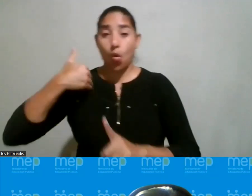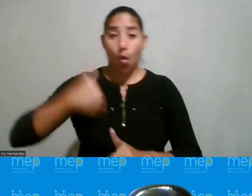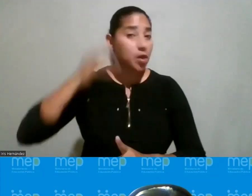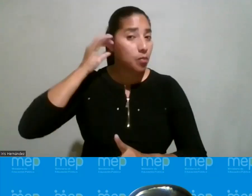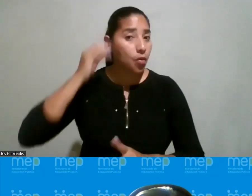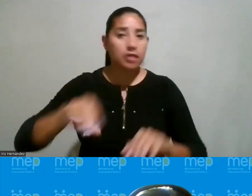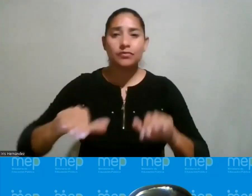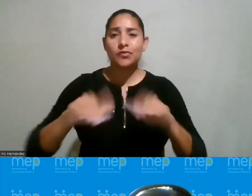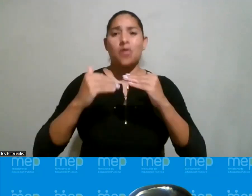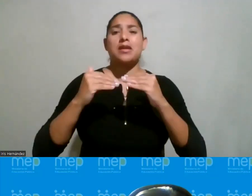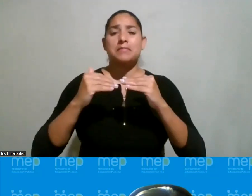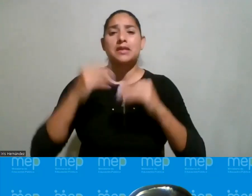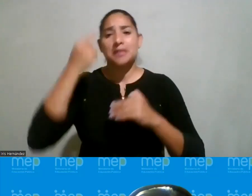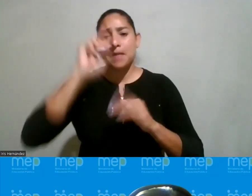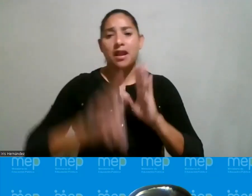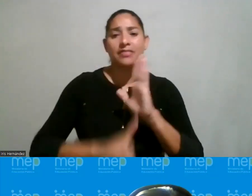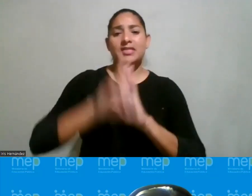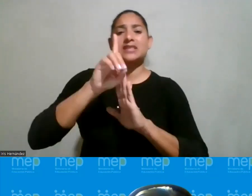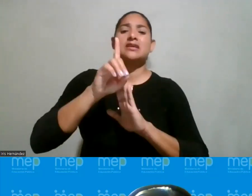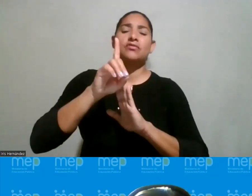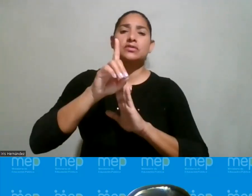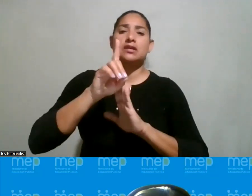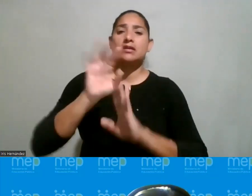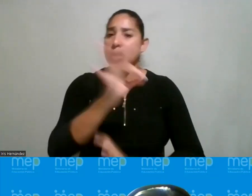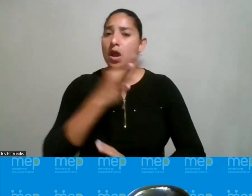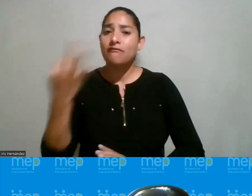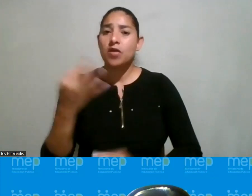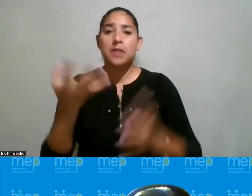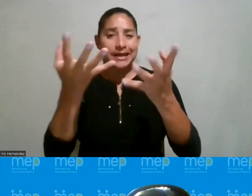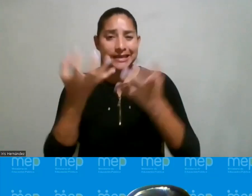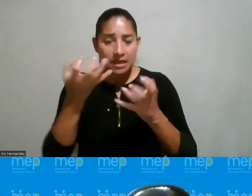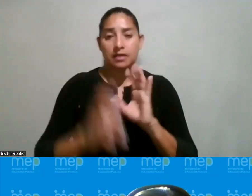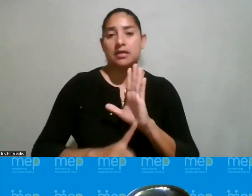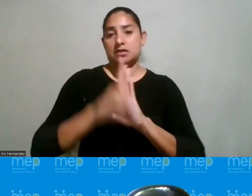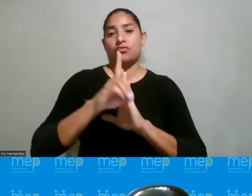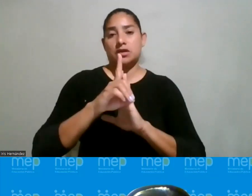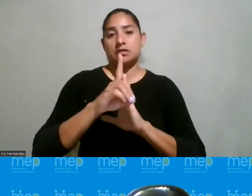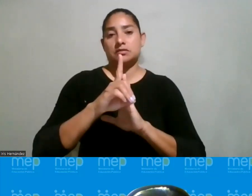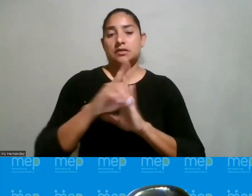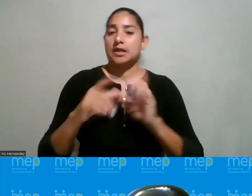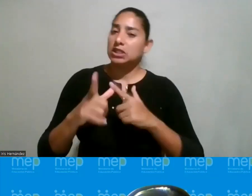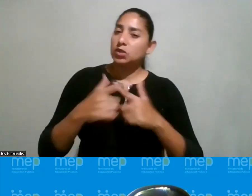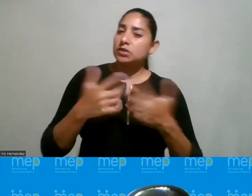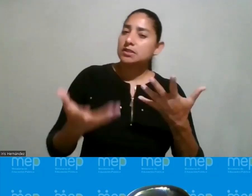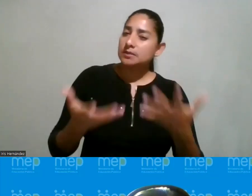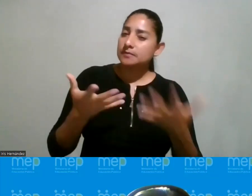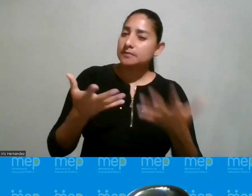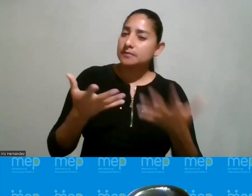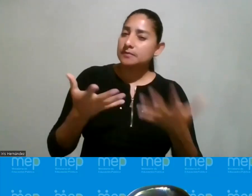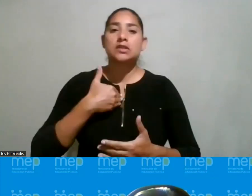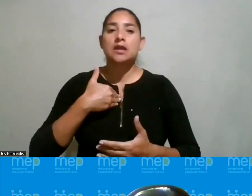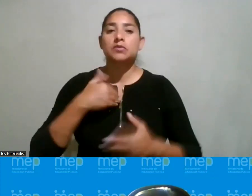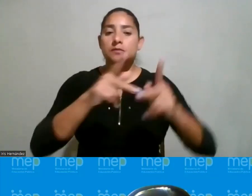impida desarrollarse de la manera en que desee desarrollarse entonces tenemos que ir